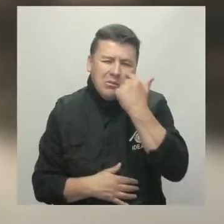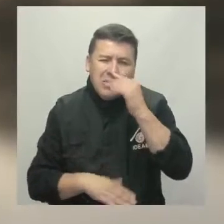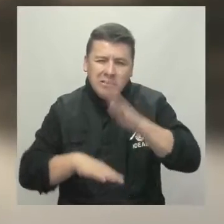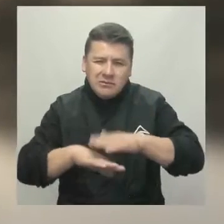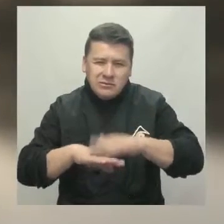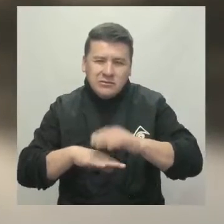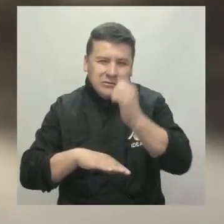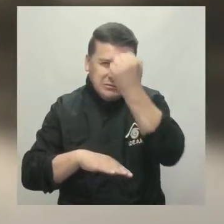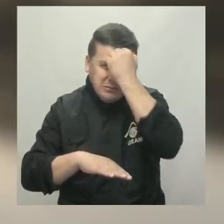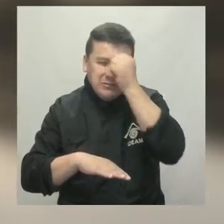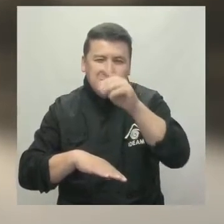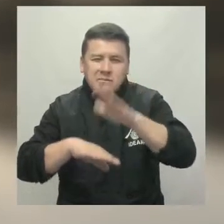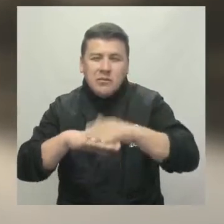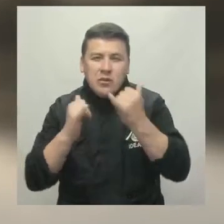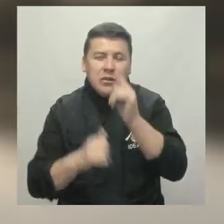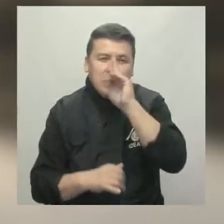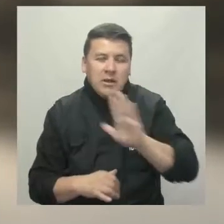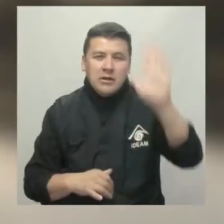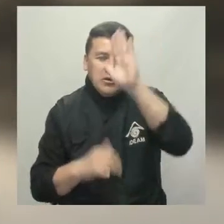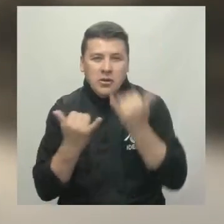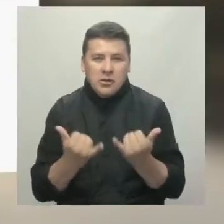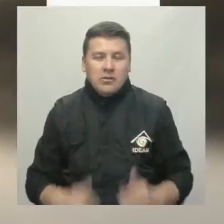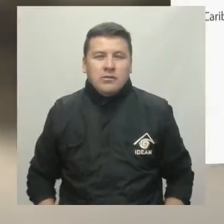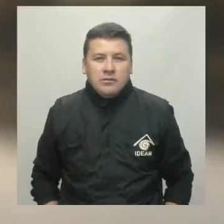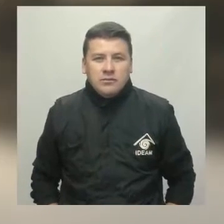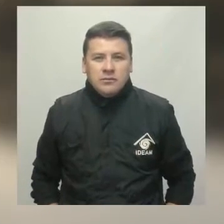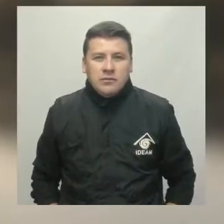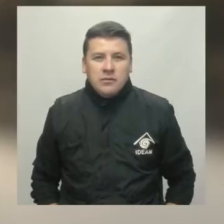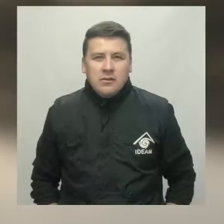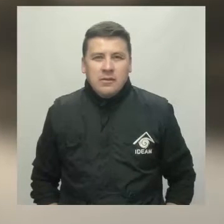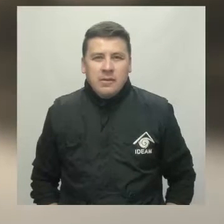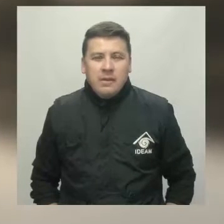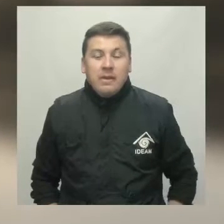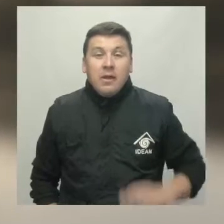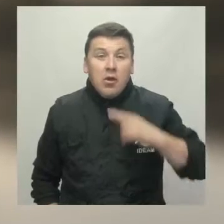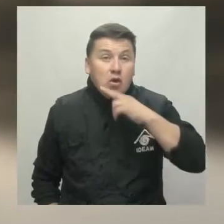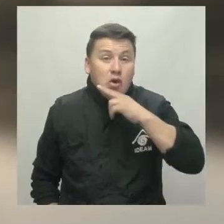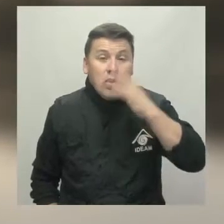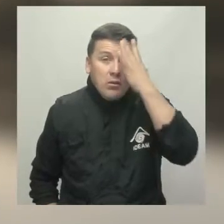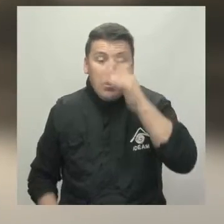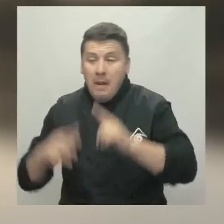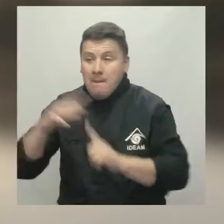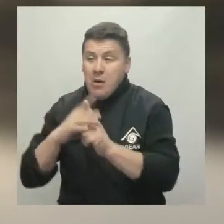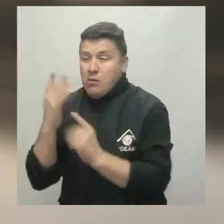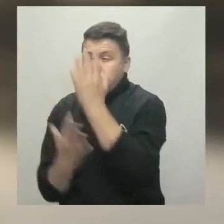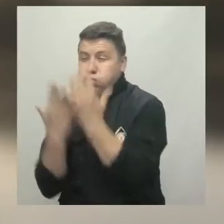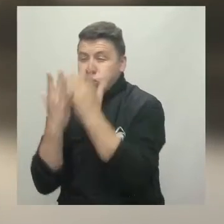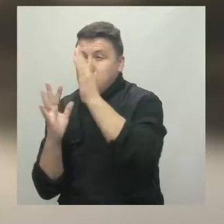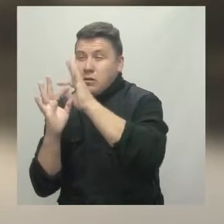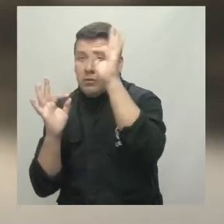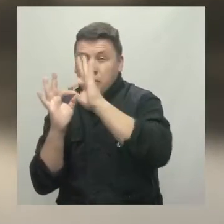ciudad. Ahora, mucha atención a las principales alertas para hoy a nivel nacional. Alerta roja por alta posibilidad de incendios en el